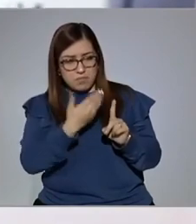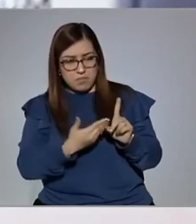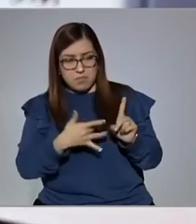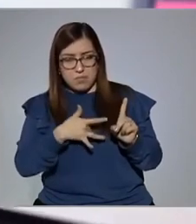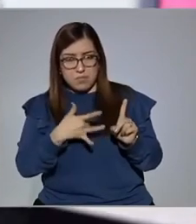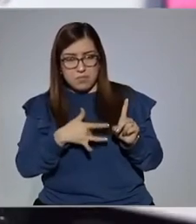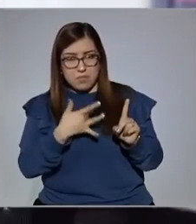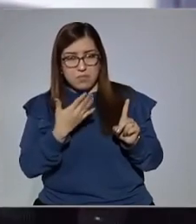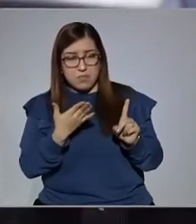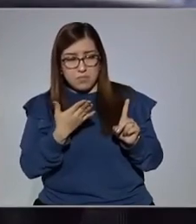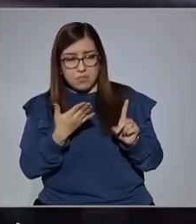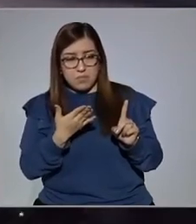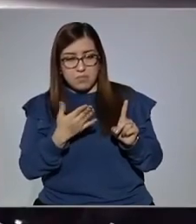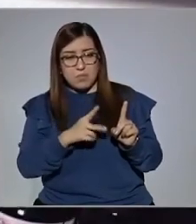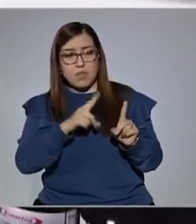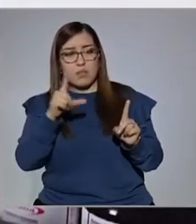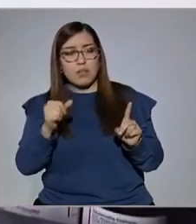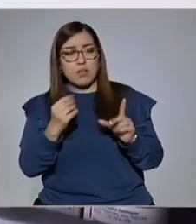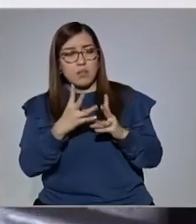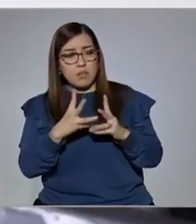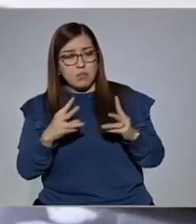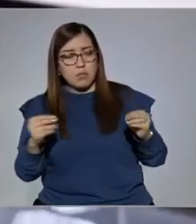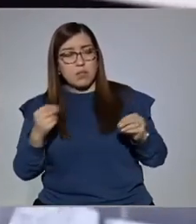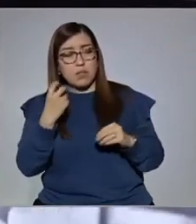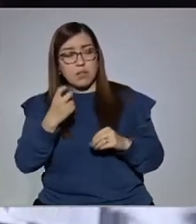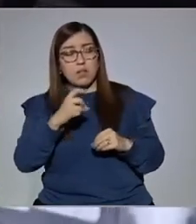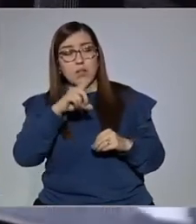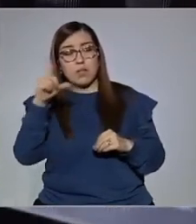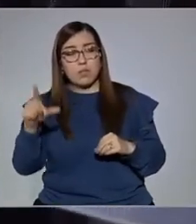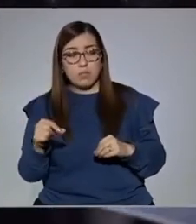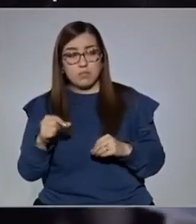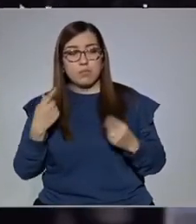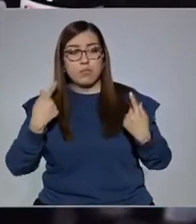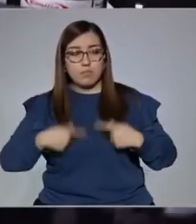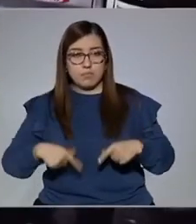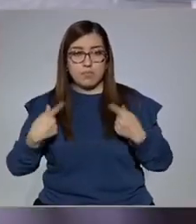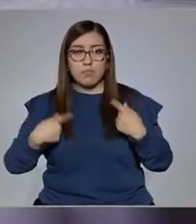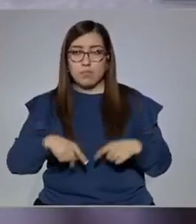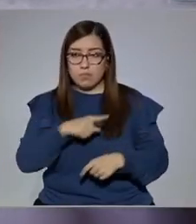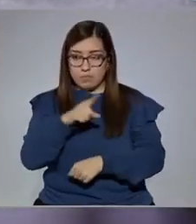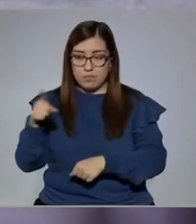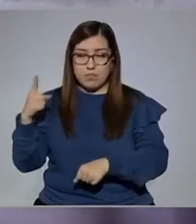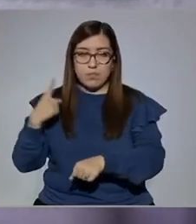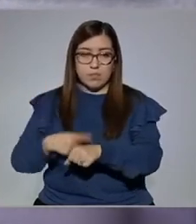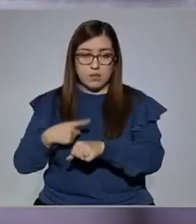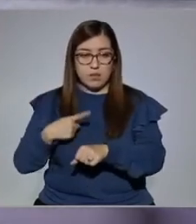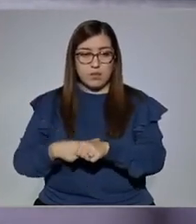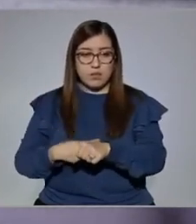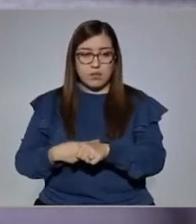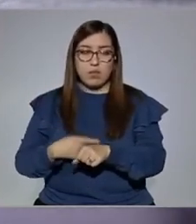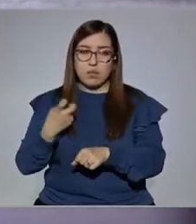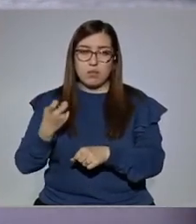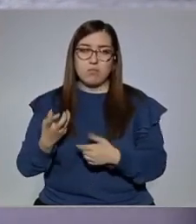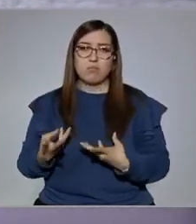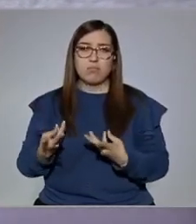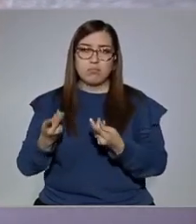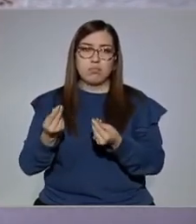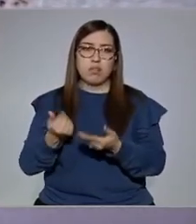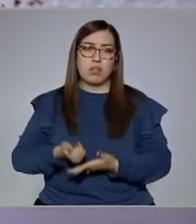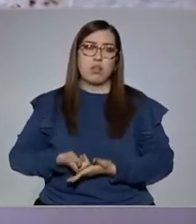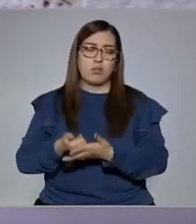que está relativamente sana y nosotros lo aplicamos con los que están verdaderamente enfermos y que tienen esos padecimientos.